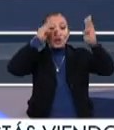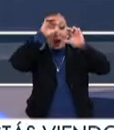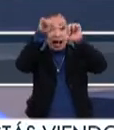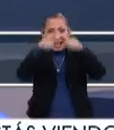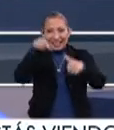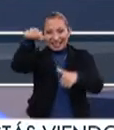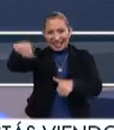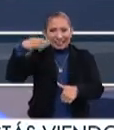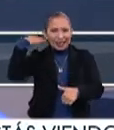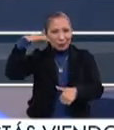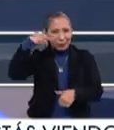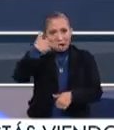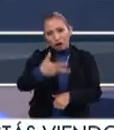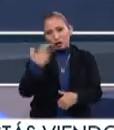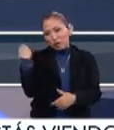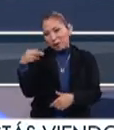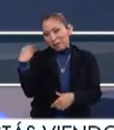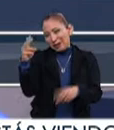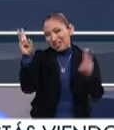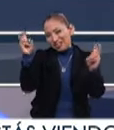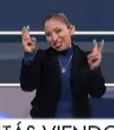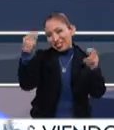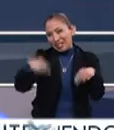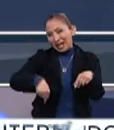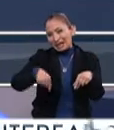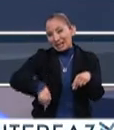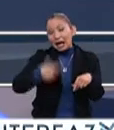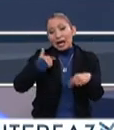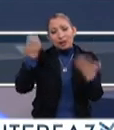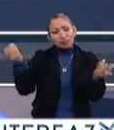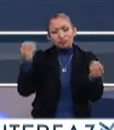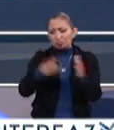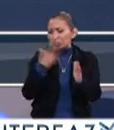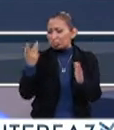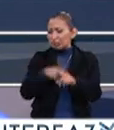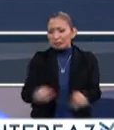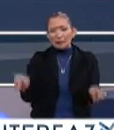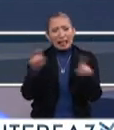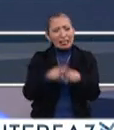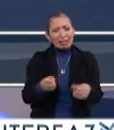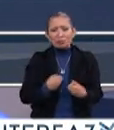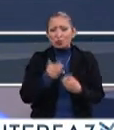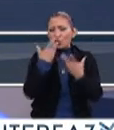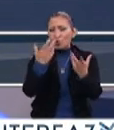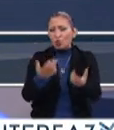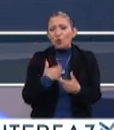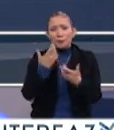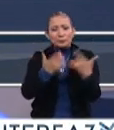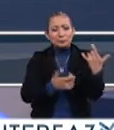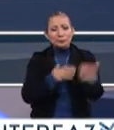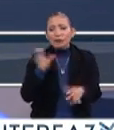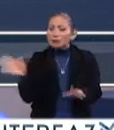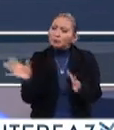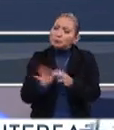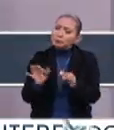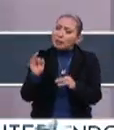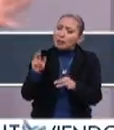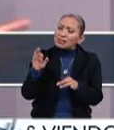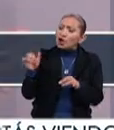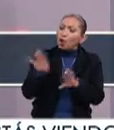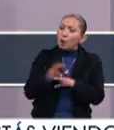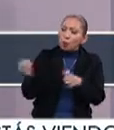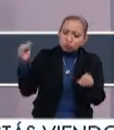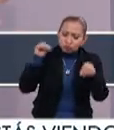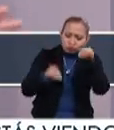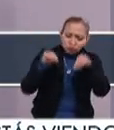Arte, que está ahí en Tacuba 8, como se llama nuestra sección, es una fuente inagotable de inspiración, ¿no? Cuéntanos un poco Francisco, cómo se